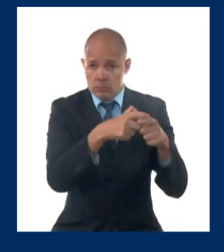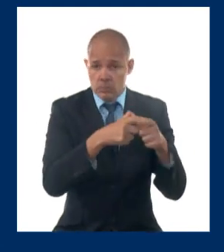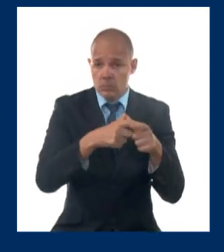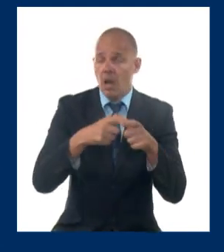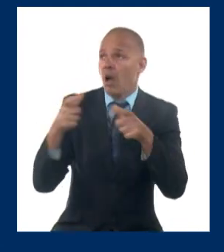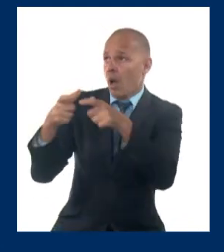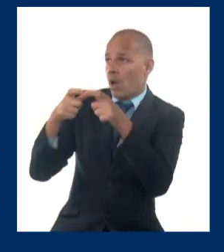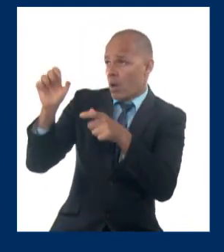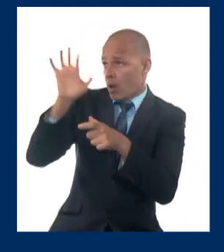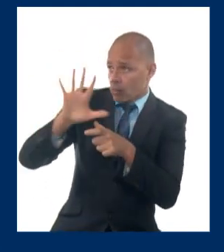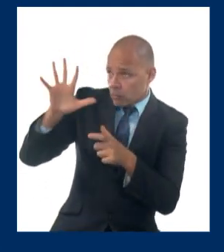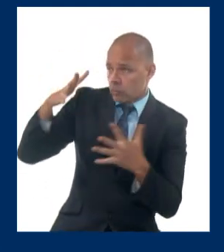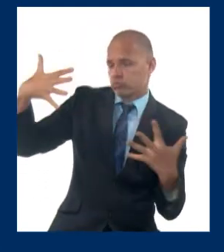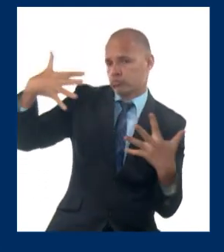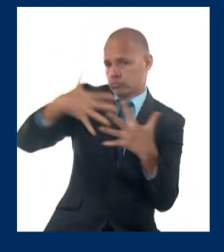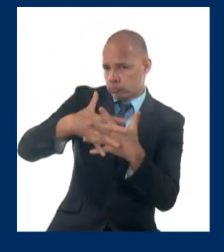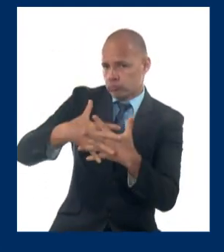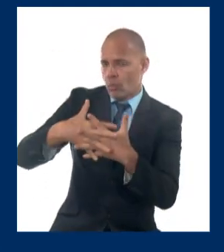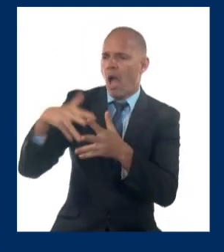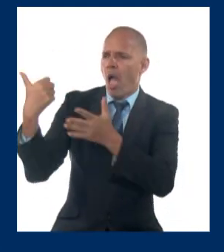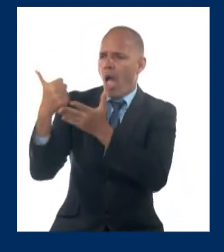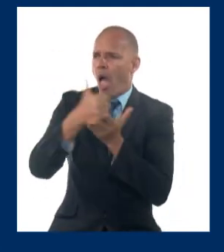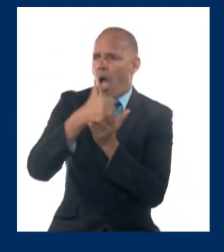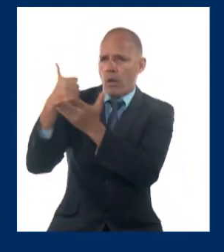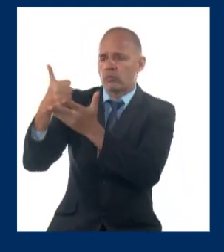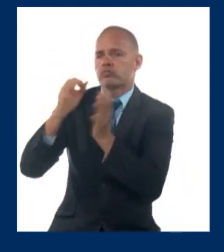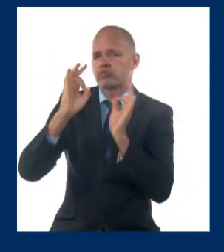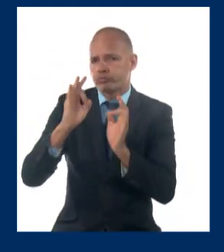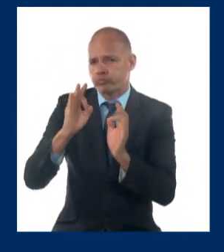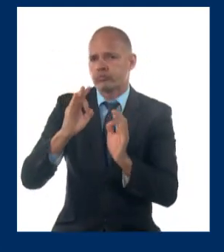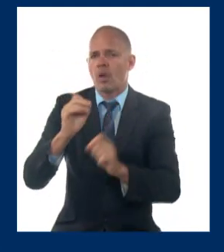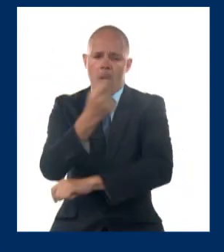beneficio de nuestros pueblos, de ambas regiones y del mundo.